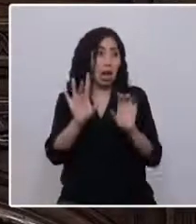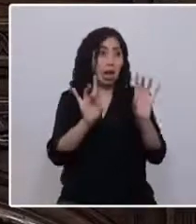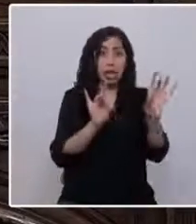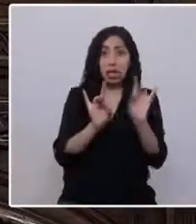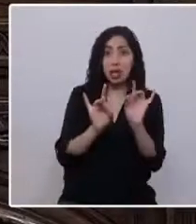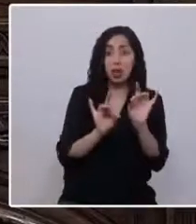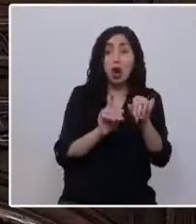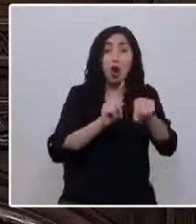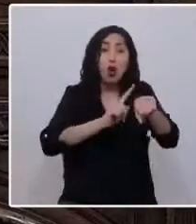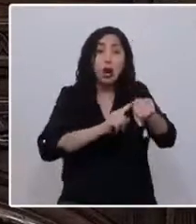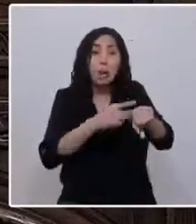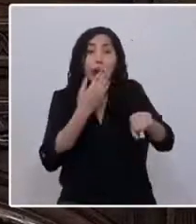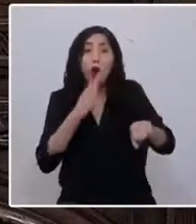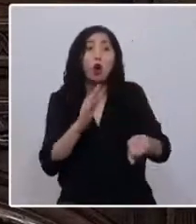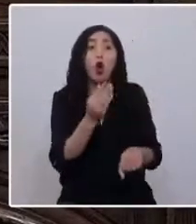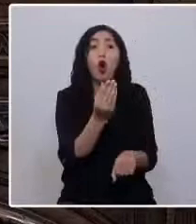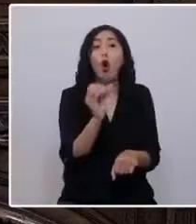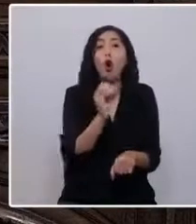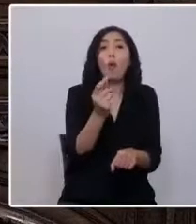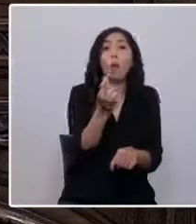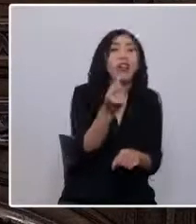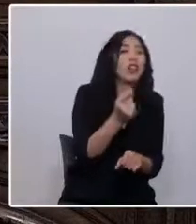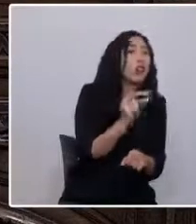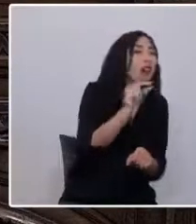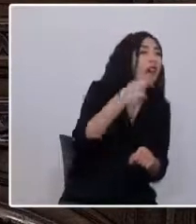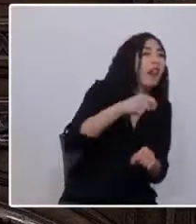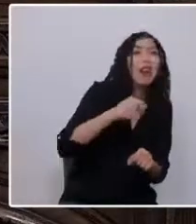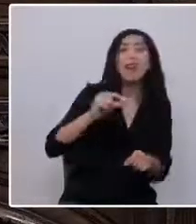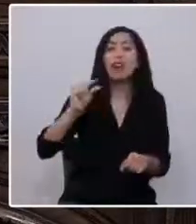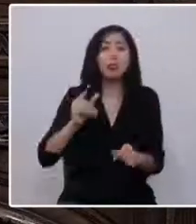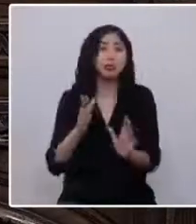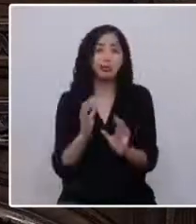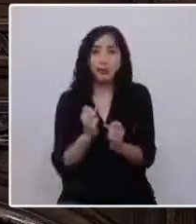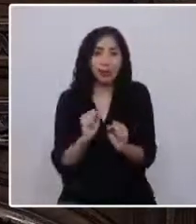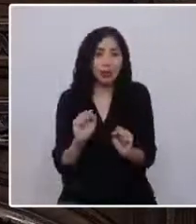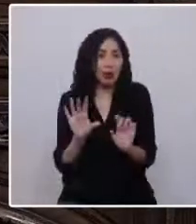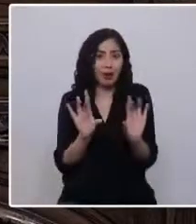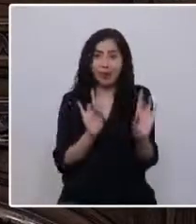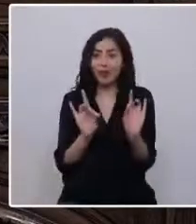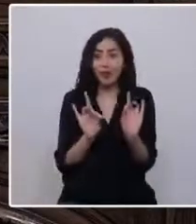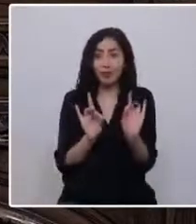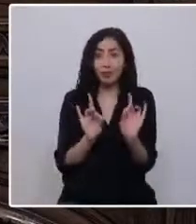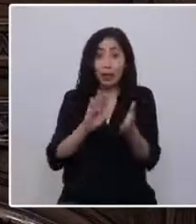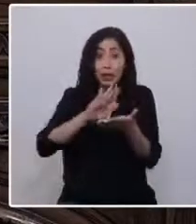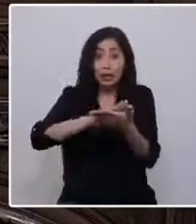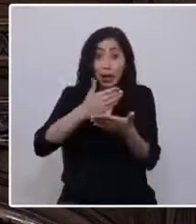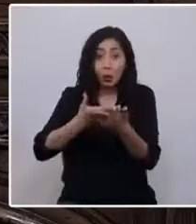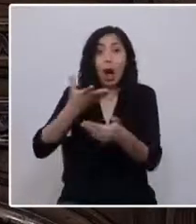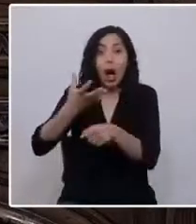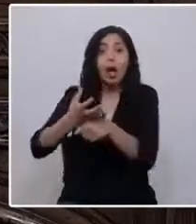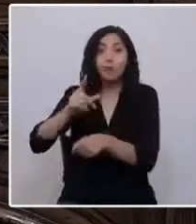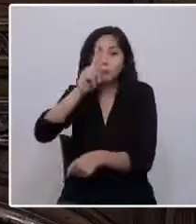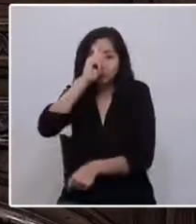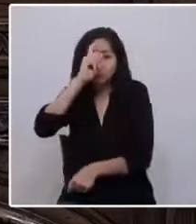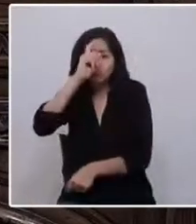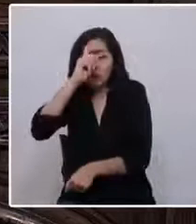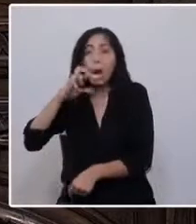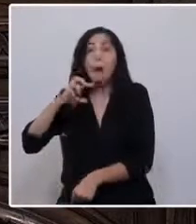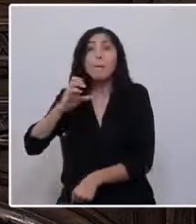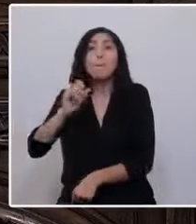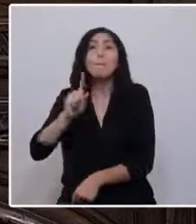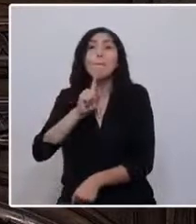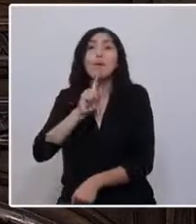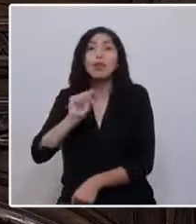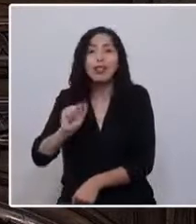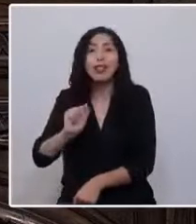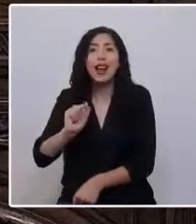o un menor costo. En salud, tenemos postas rurales en donde el médico va un par de veces a